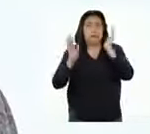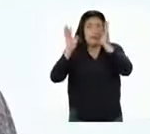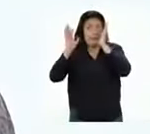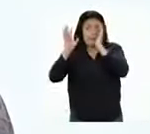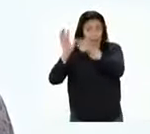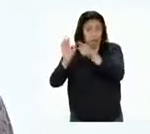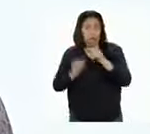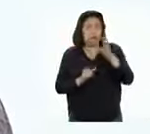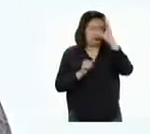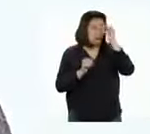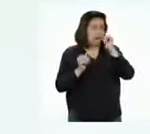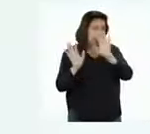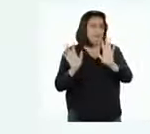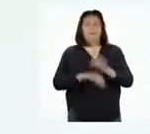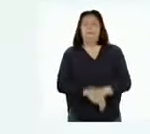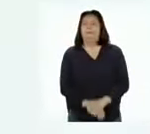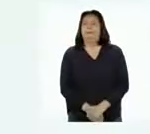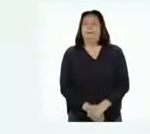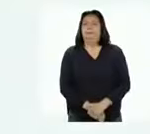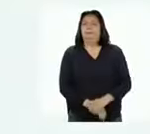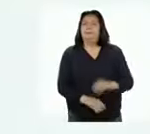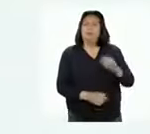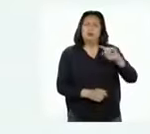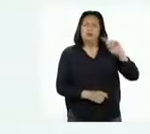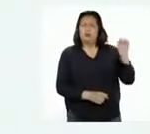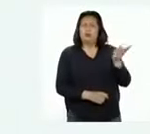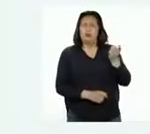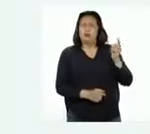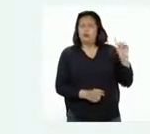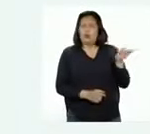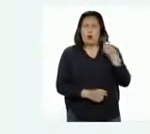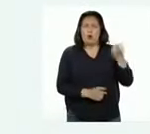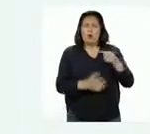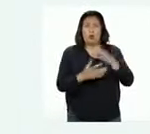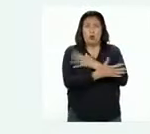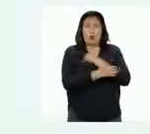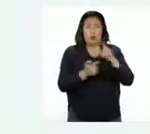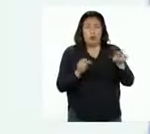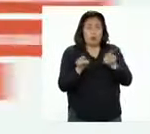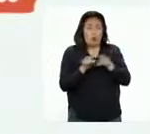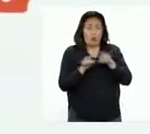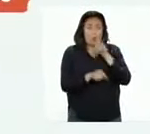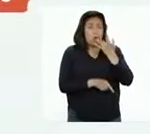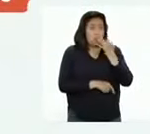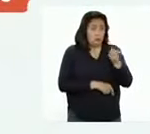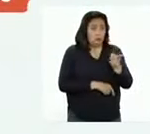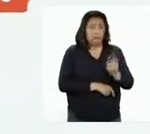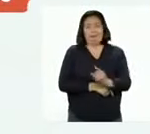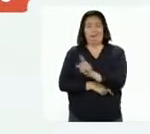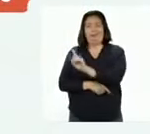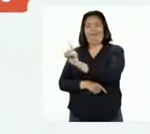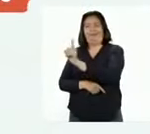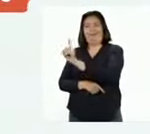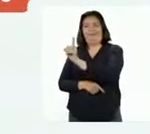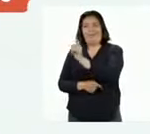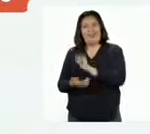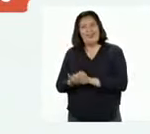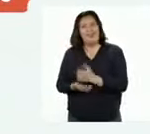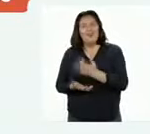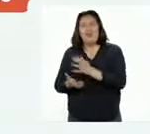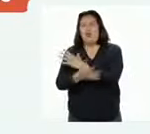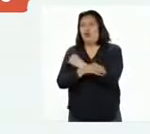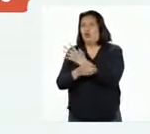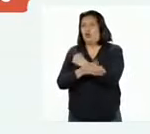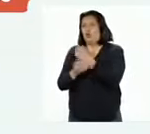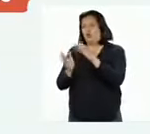Atentas y atentos. ¿Todos los osos de anteojos son del mismo color? No. Generalmente,